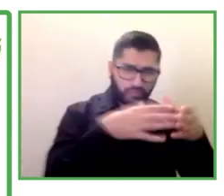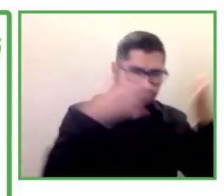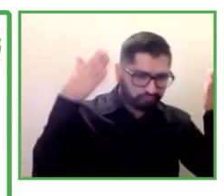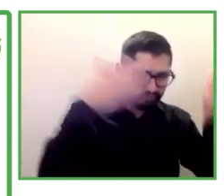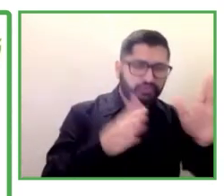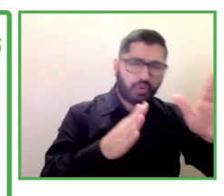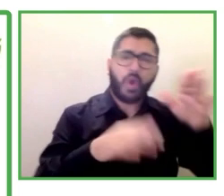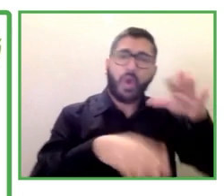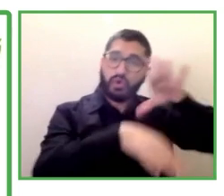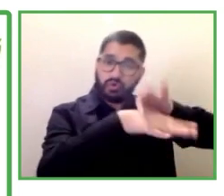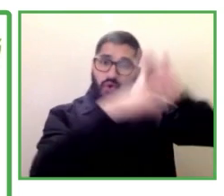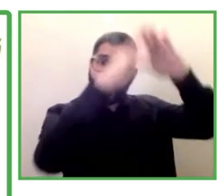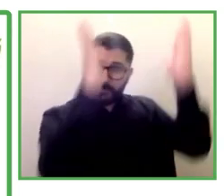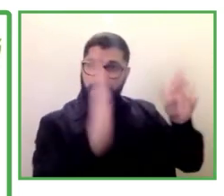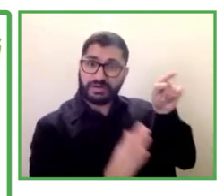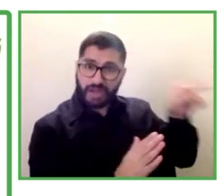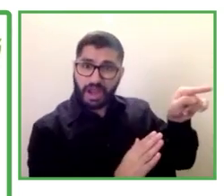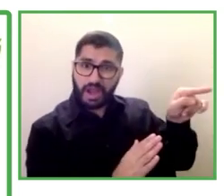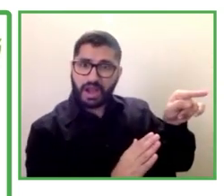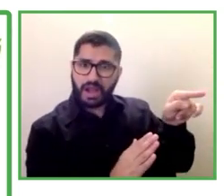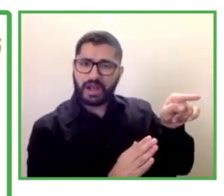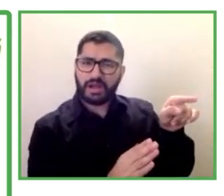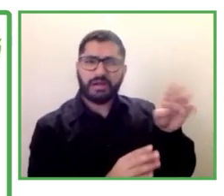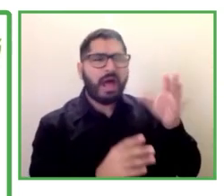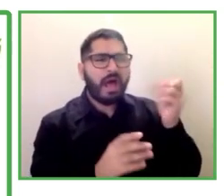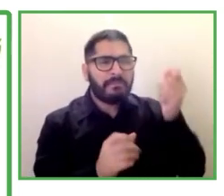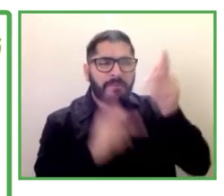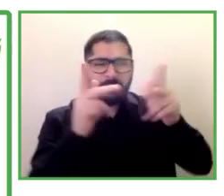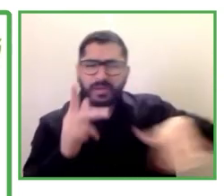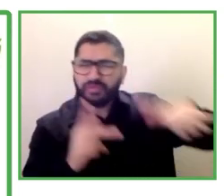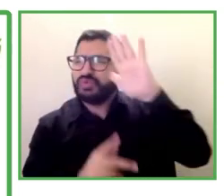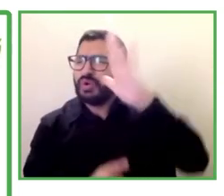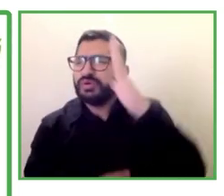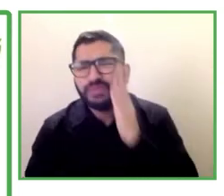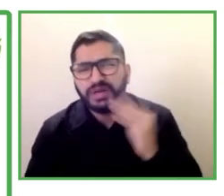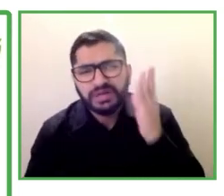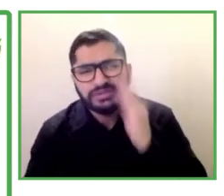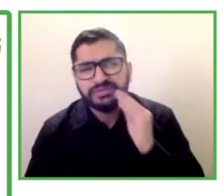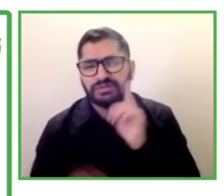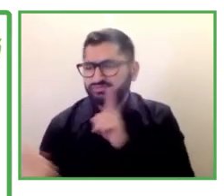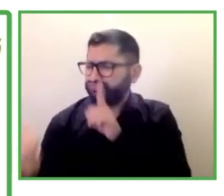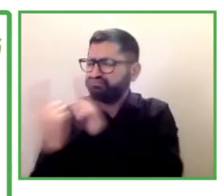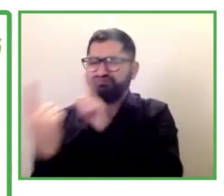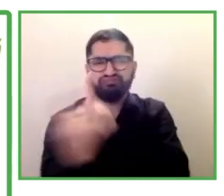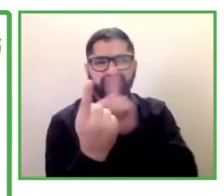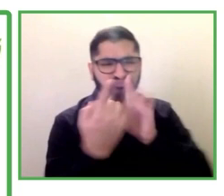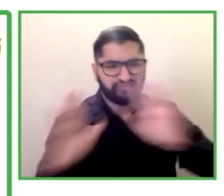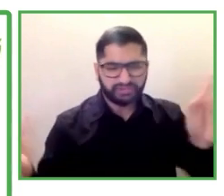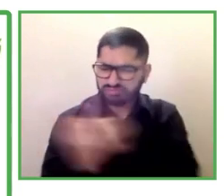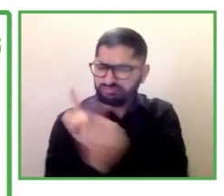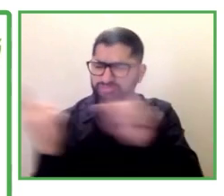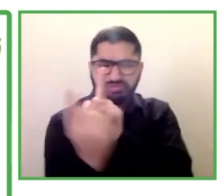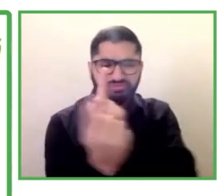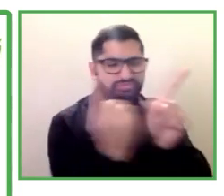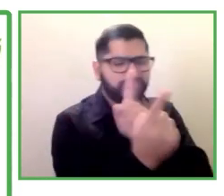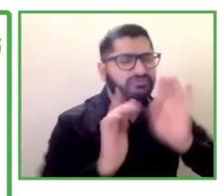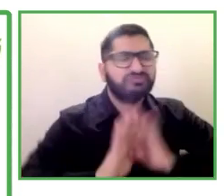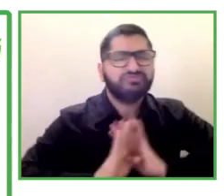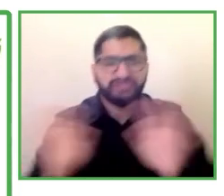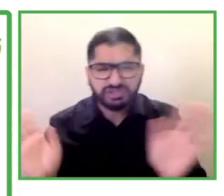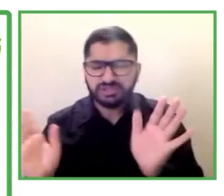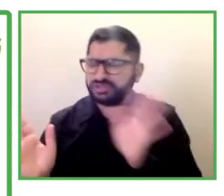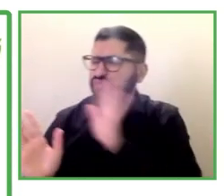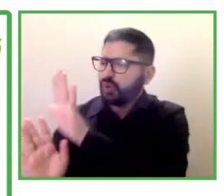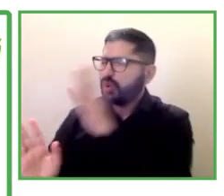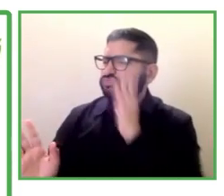hablar con ellos, de reunirme con los usuarios de este programa penitenciario y me han manifestado que la formación impartida por